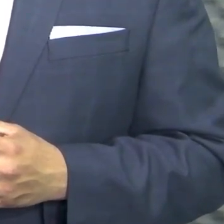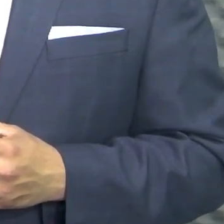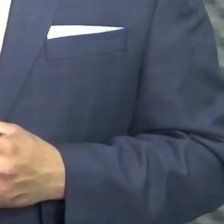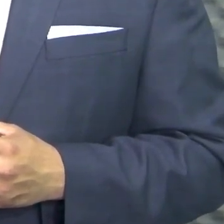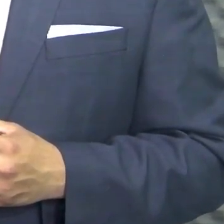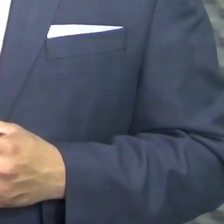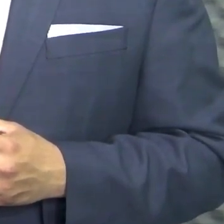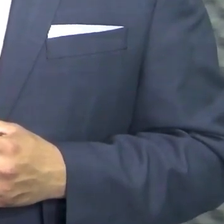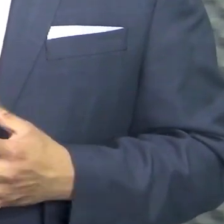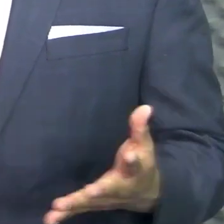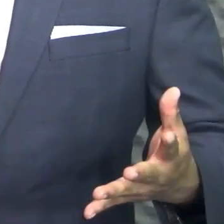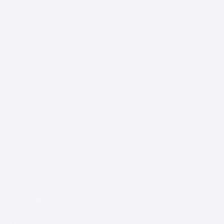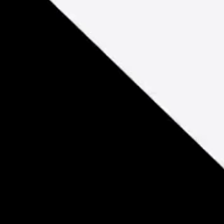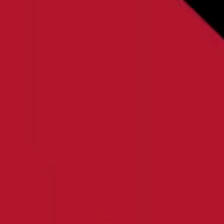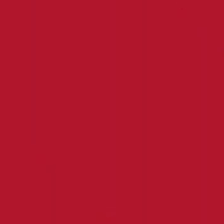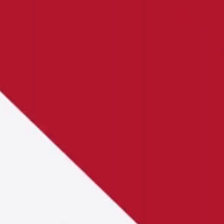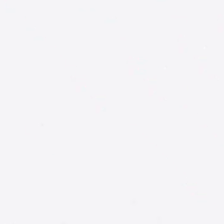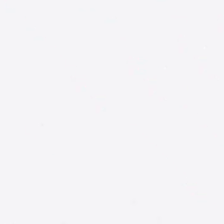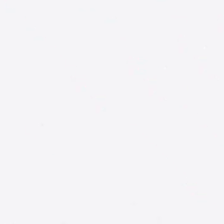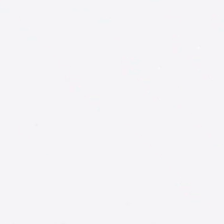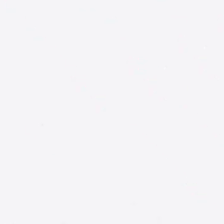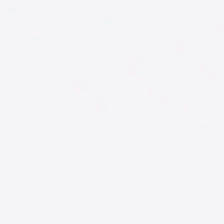tema de inseguridad.